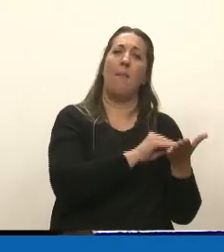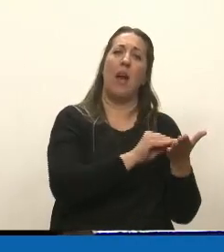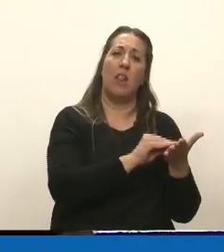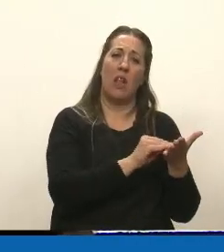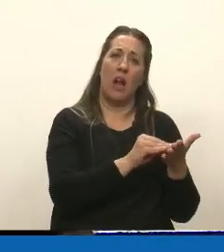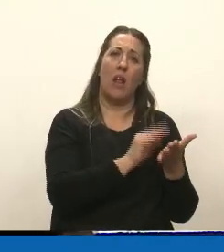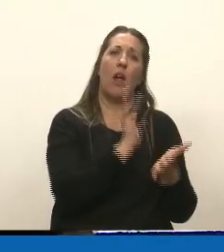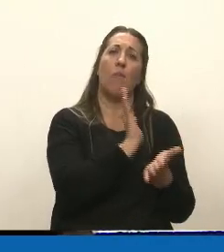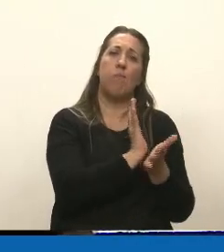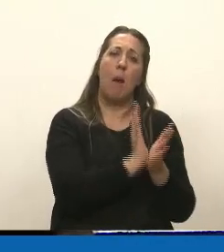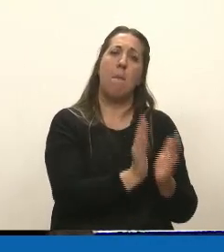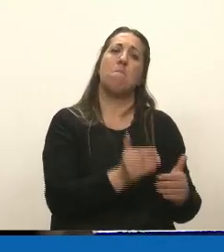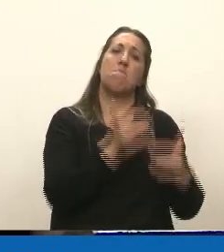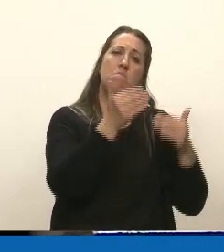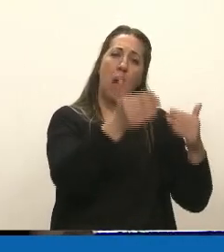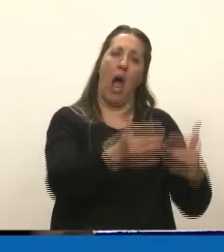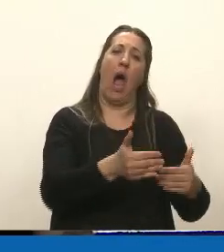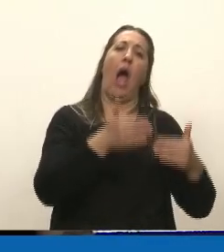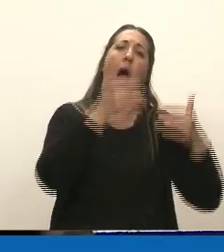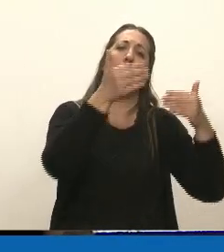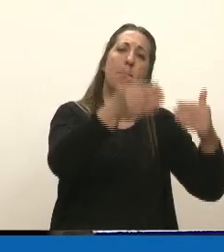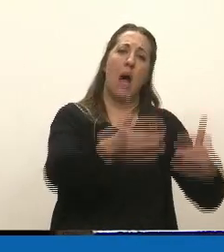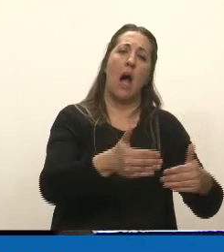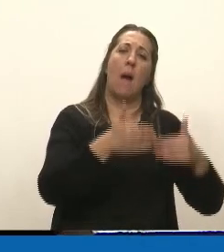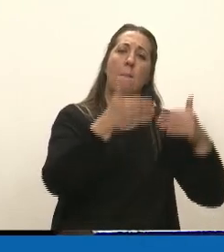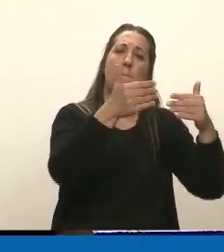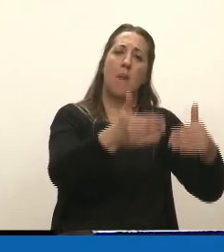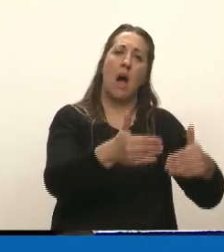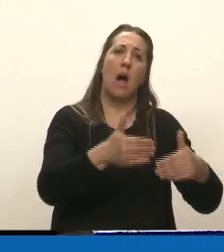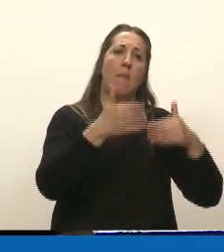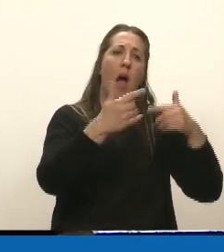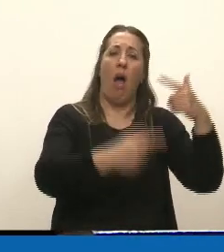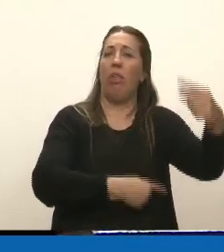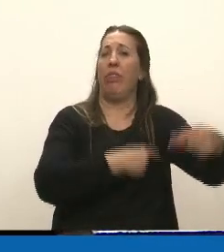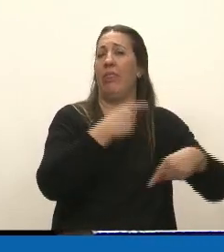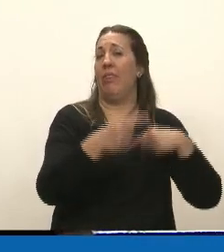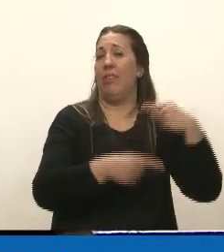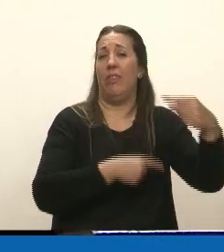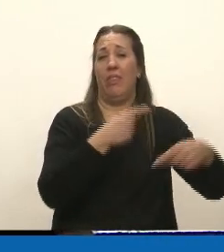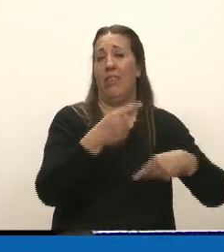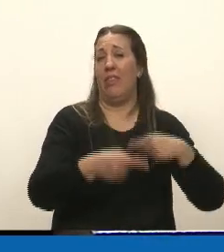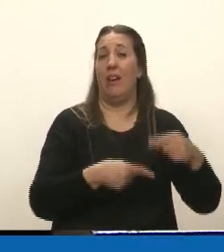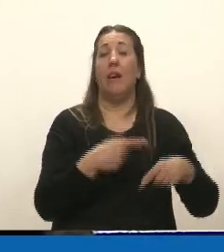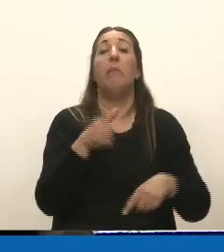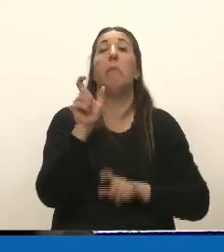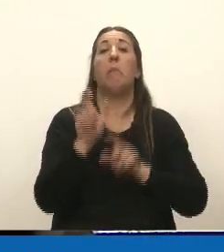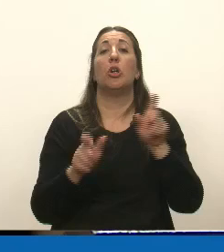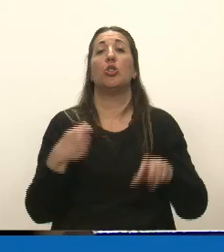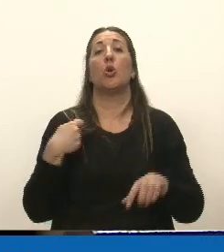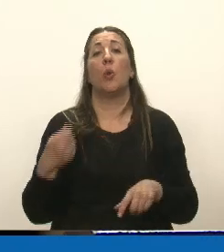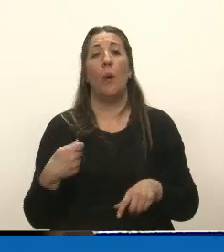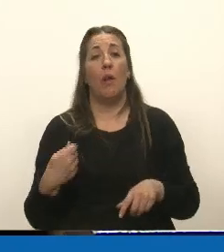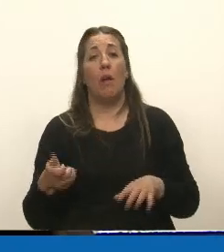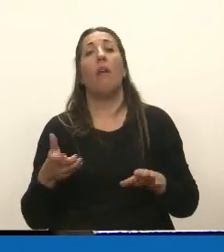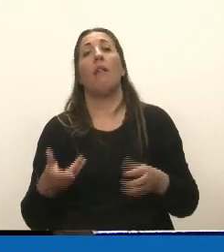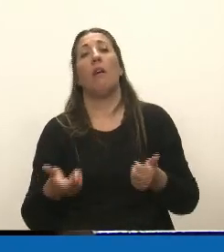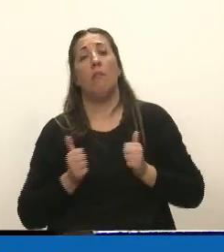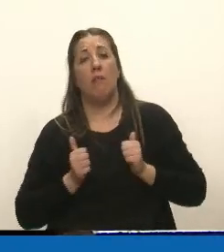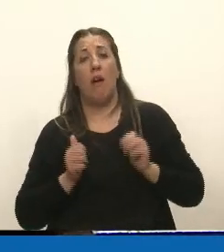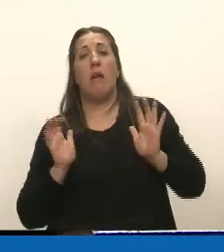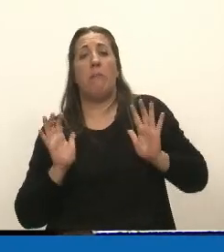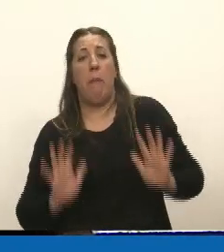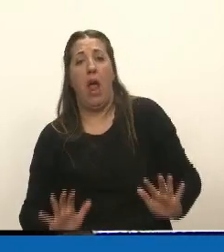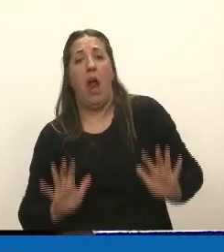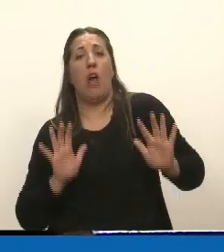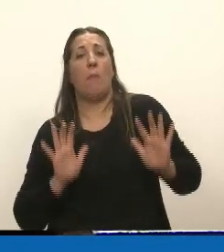dilatando la discusión, sigue dilatando la discusión y seguimos y seguimos. Y los jubilados siguen esperando, siguen